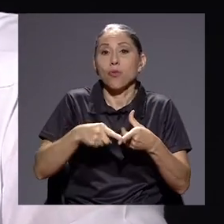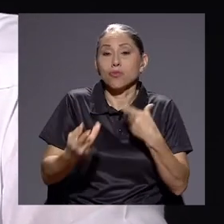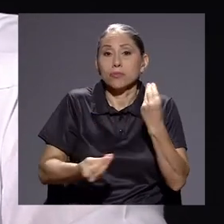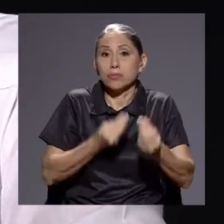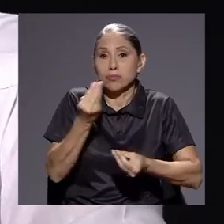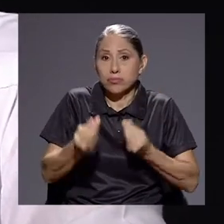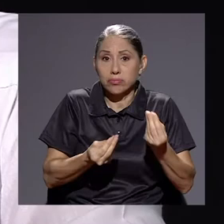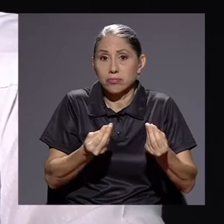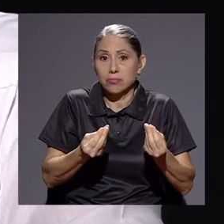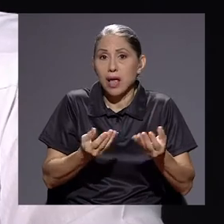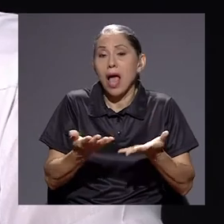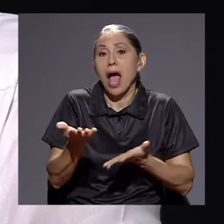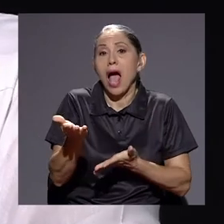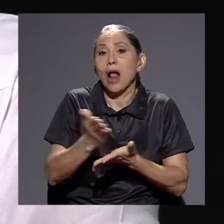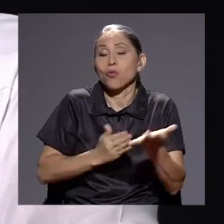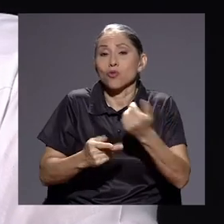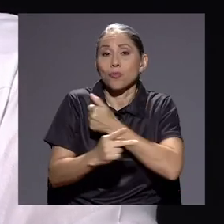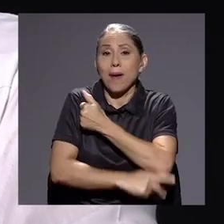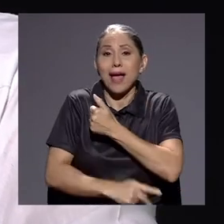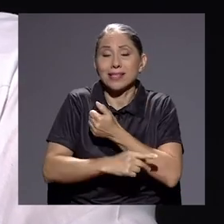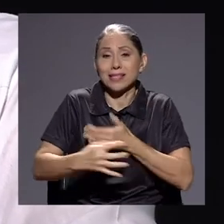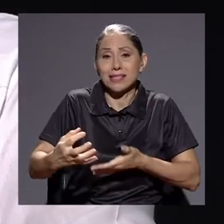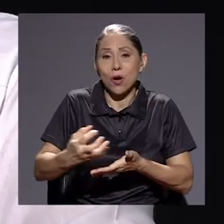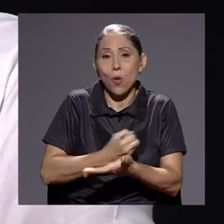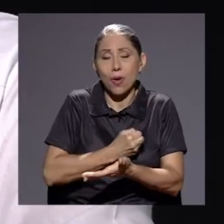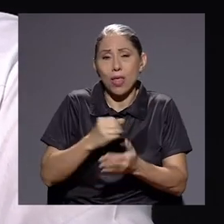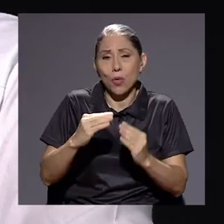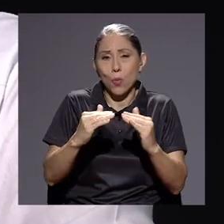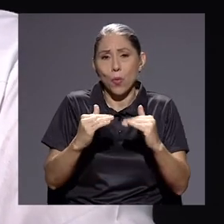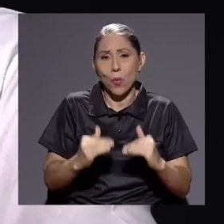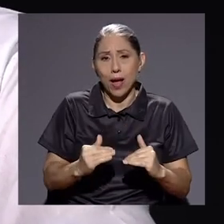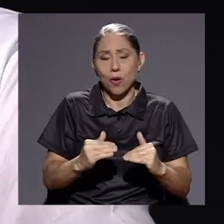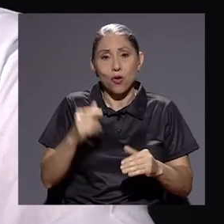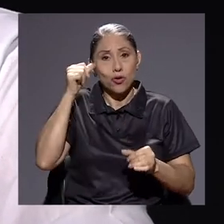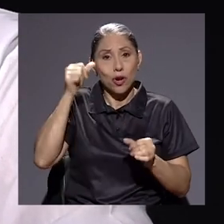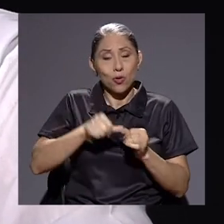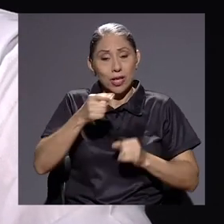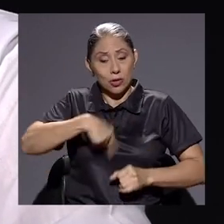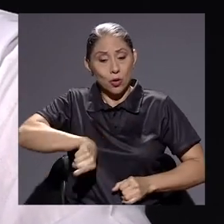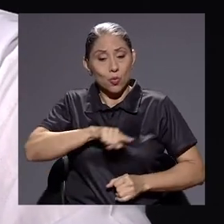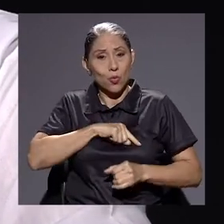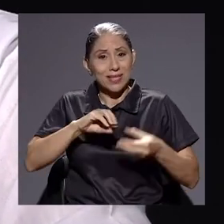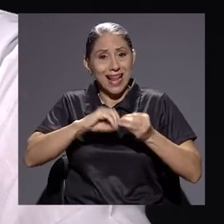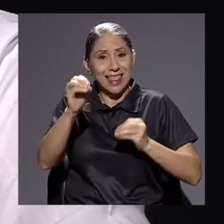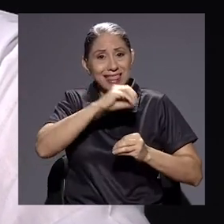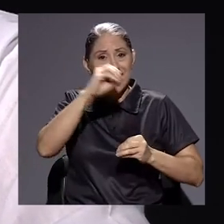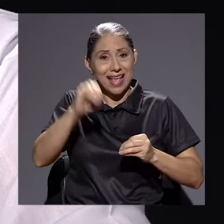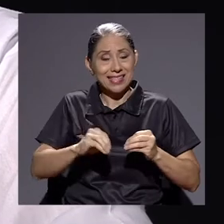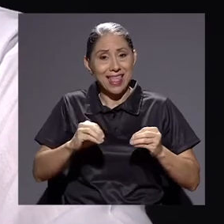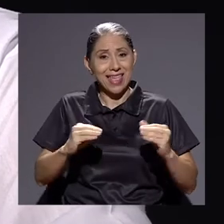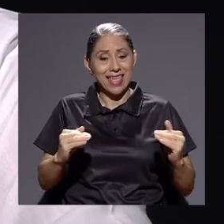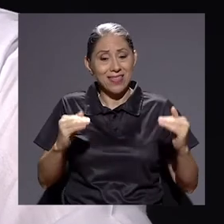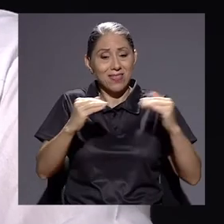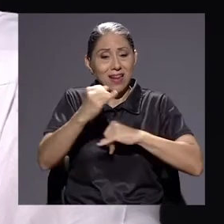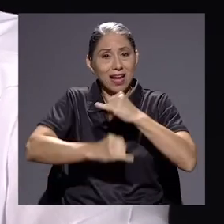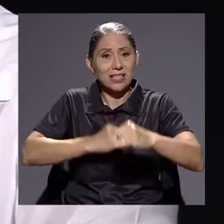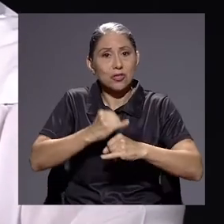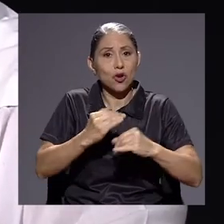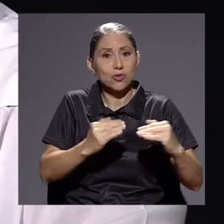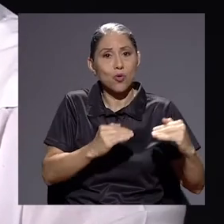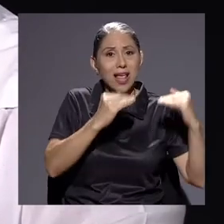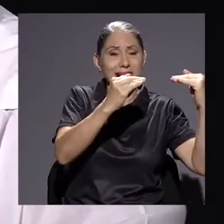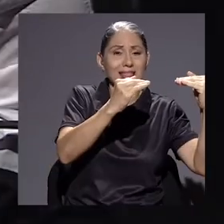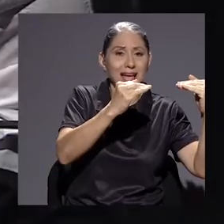sino países que están cobrando muy bajo la tasa de intermediación. Recordemos que nuestra tasa de intermediación, paréntesis, es muy alta,